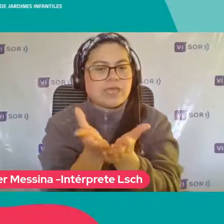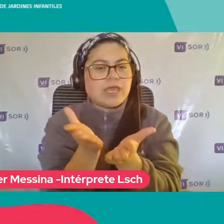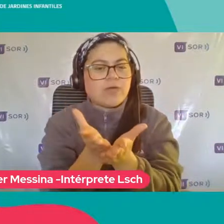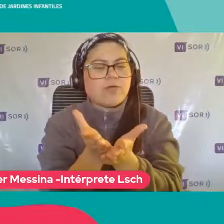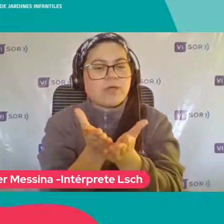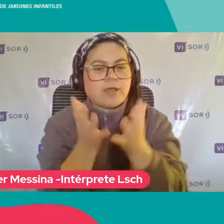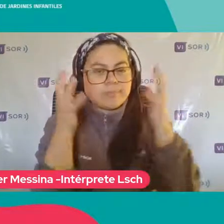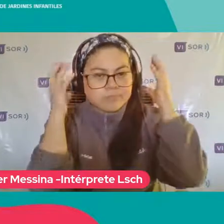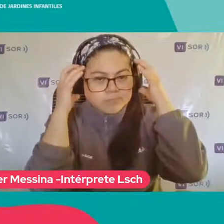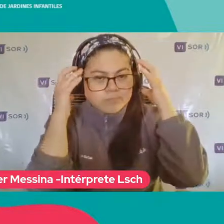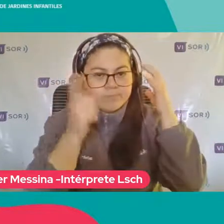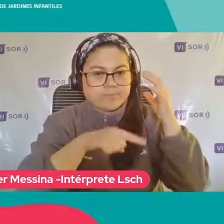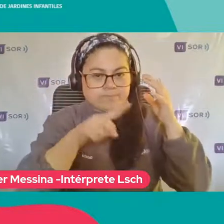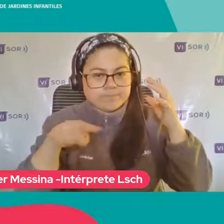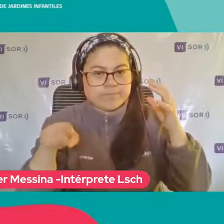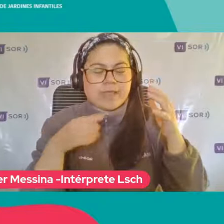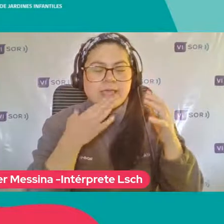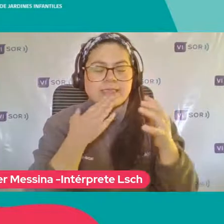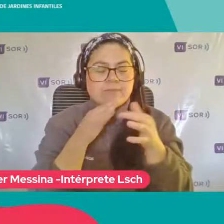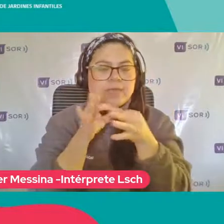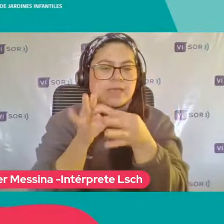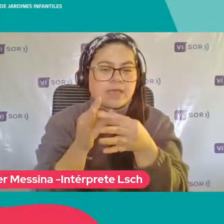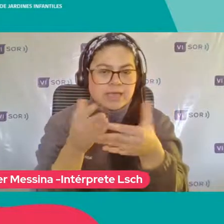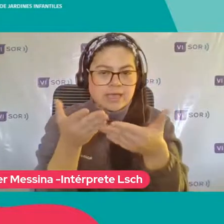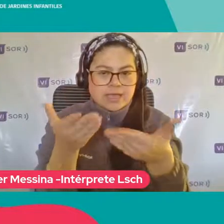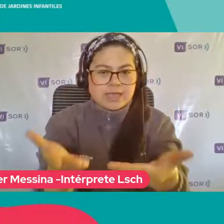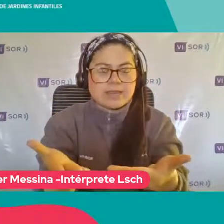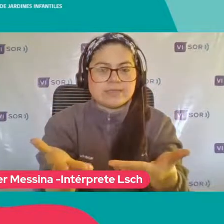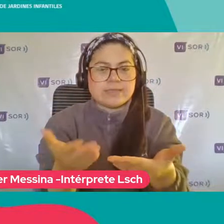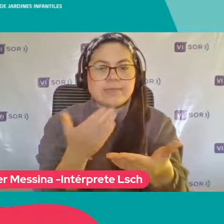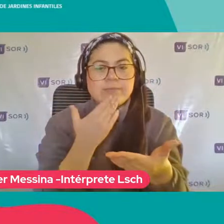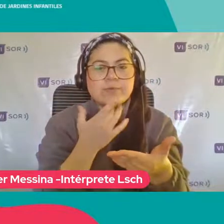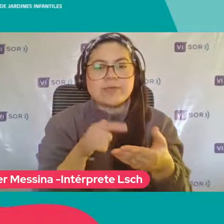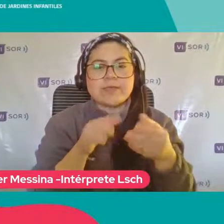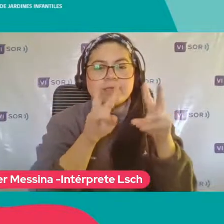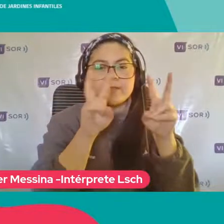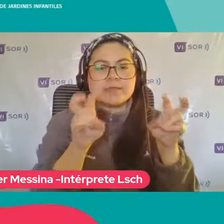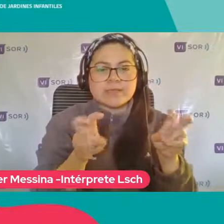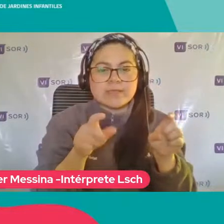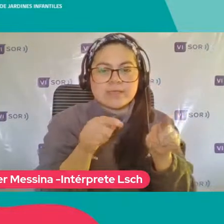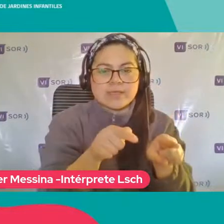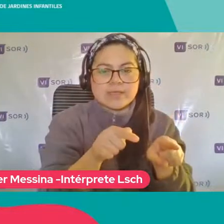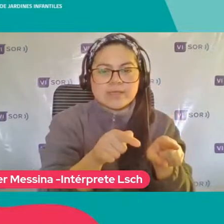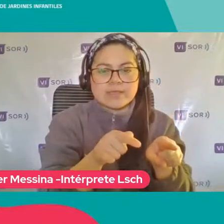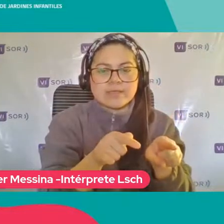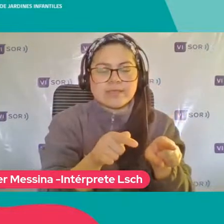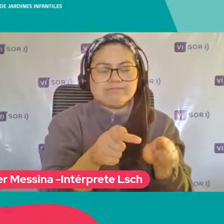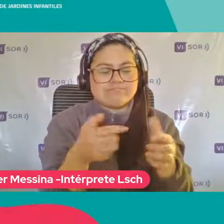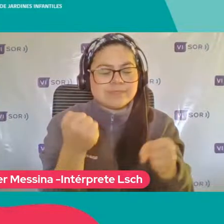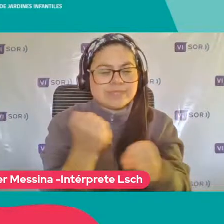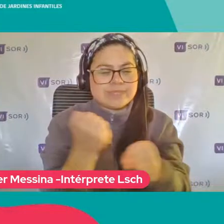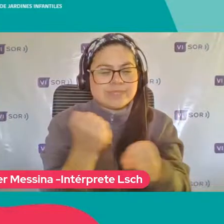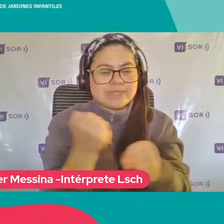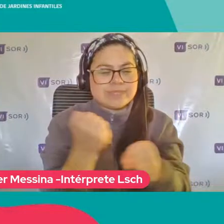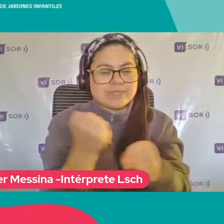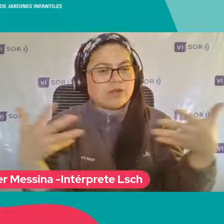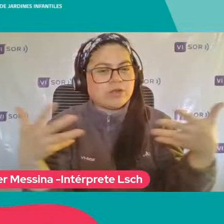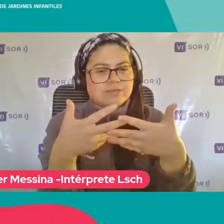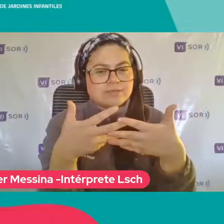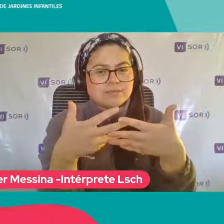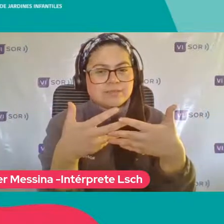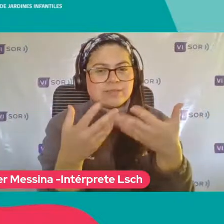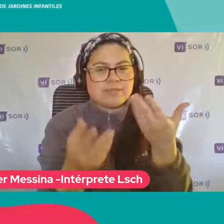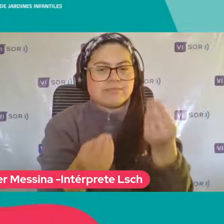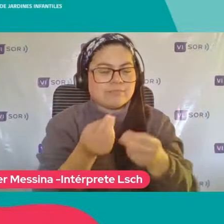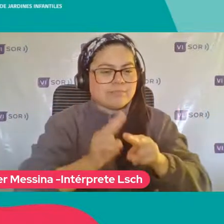también un agradecimiento para ello Porque esto habla del trabajo en red Que se hace para poder apoyar de